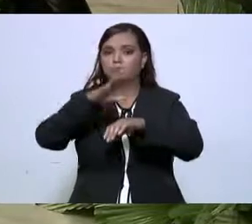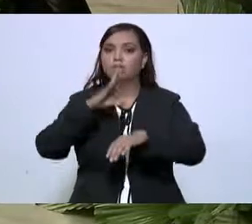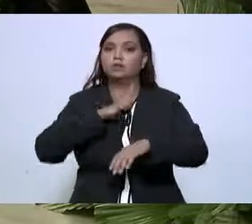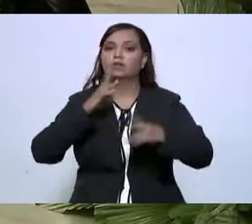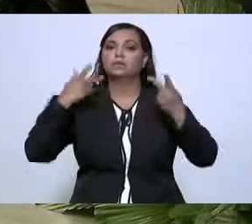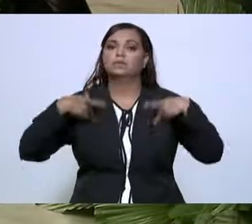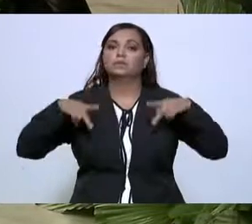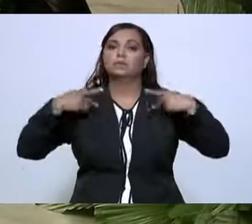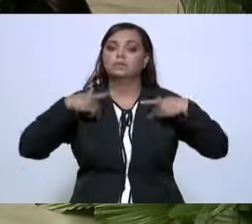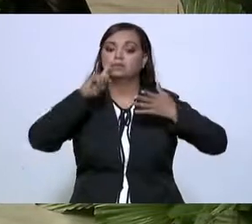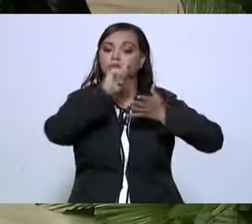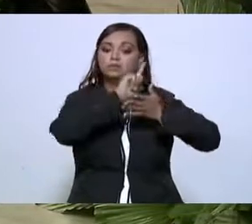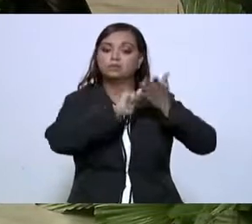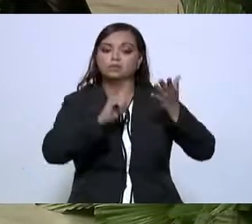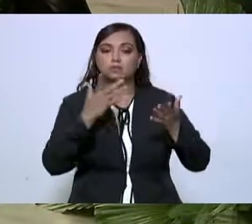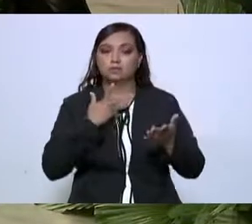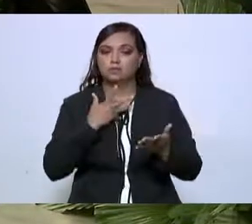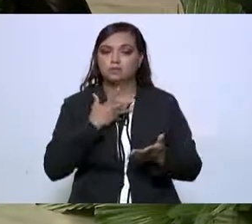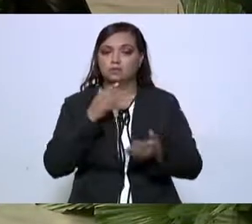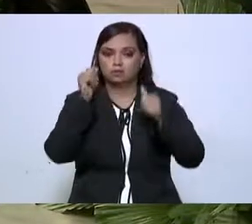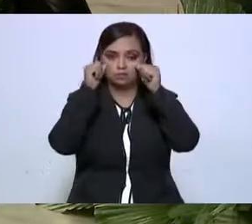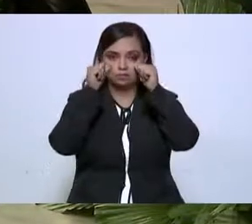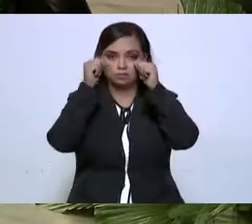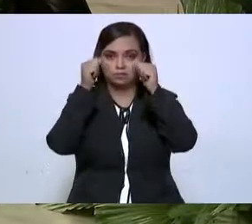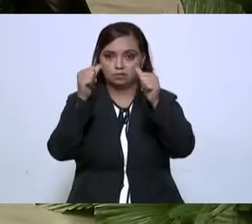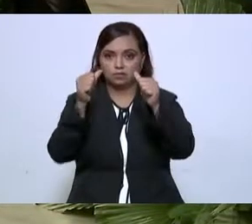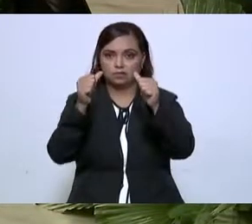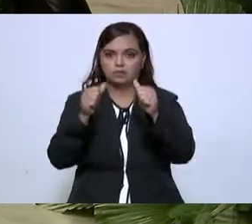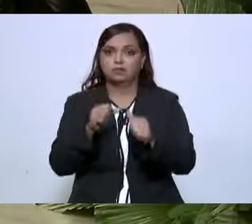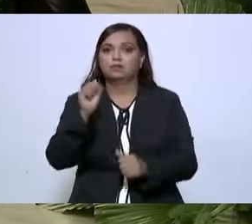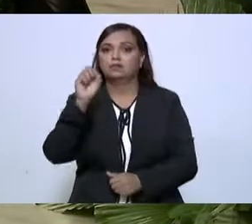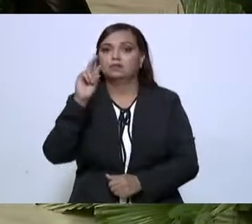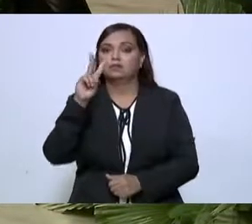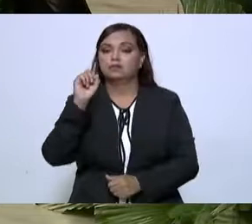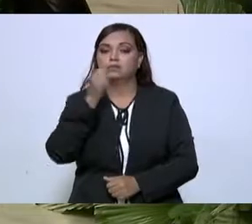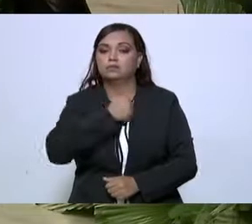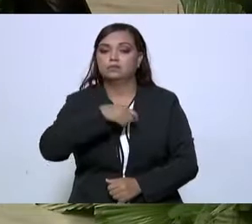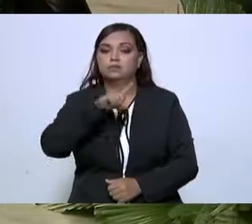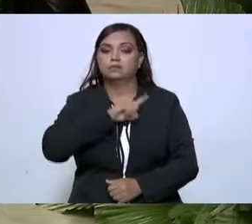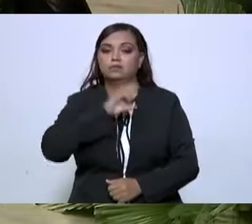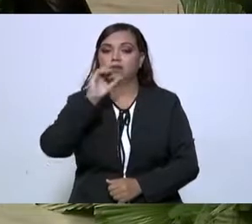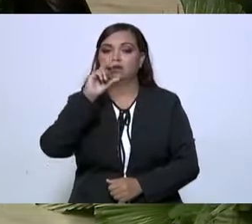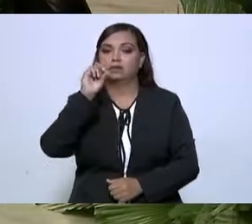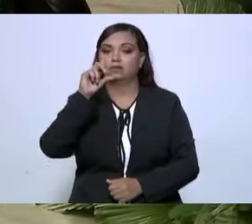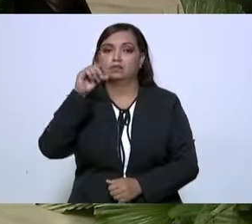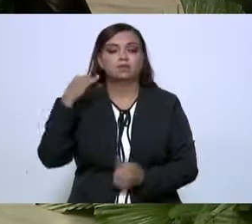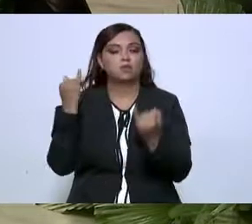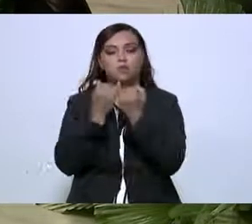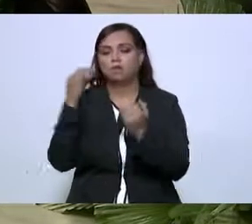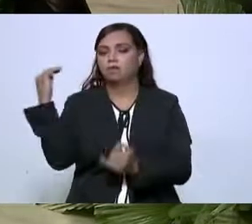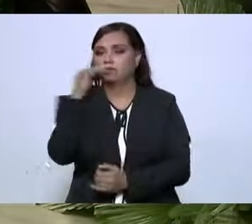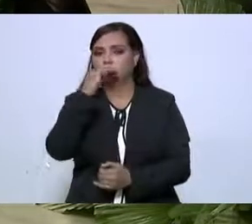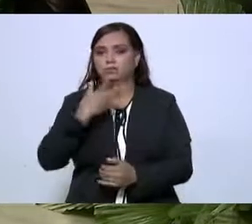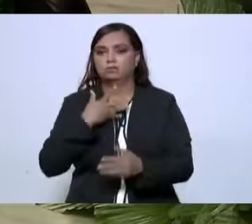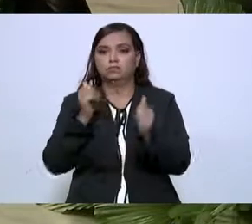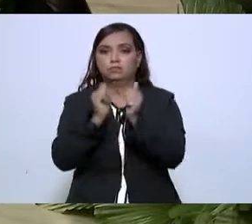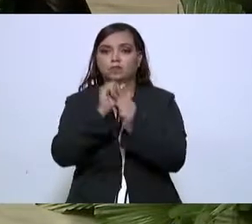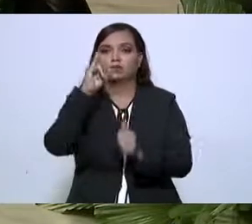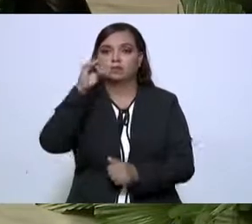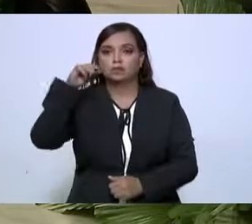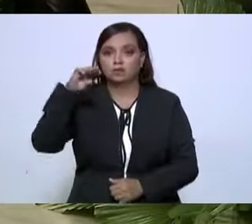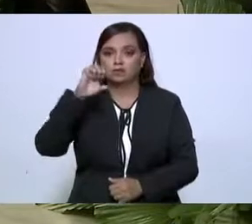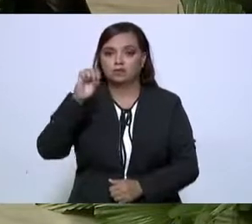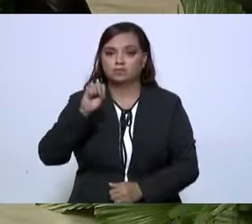beneficiarios que recibirán atención y servicios de salud de calidad y gratuitos. Contamos con el INSS